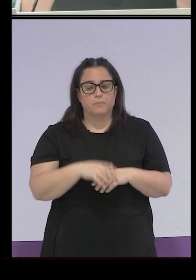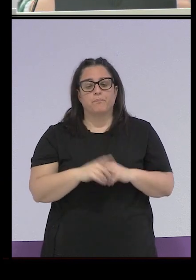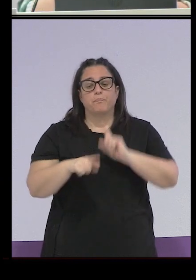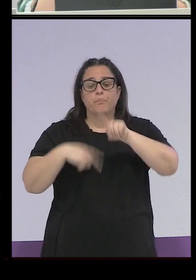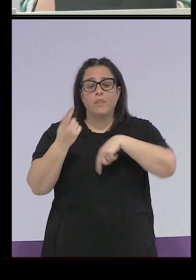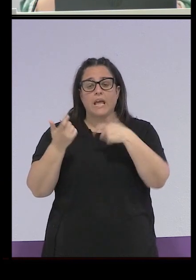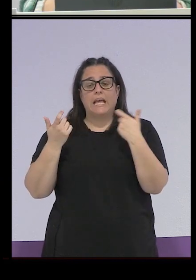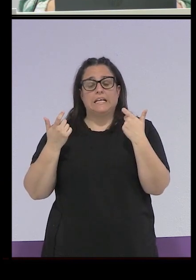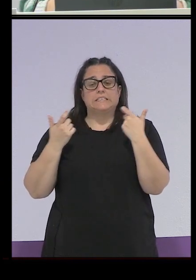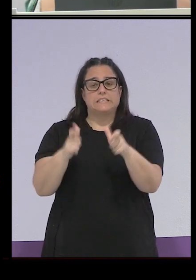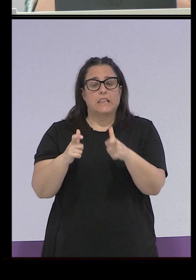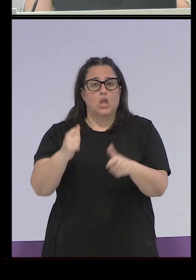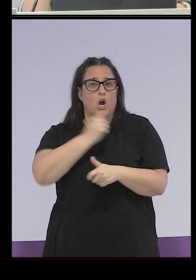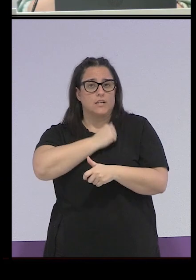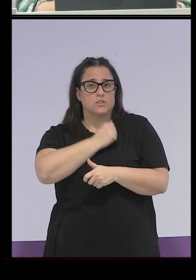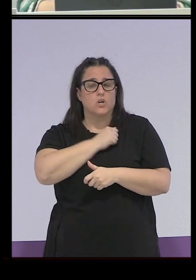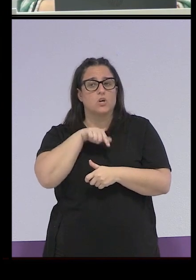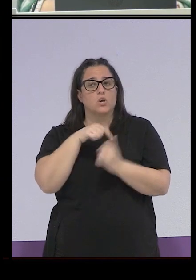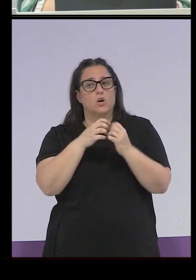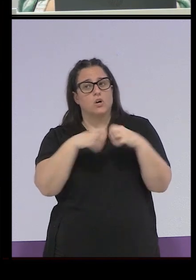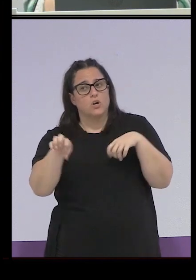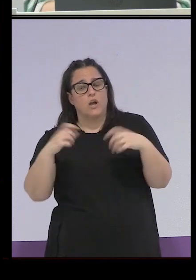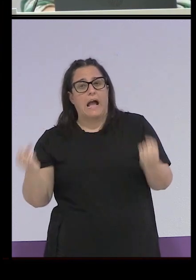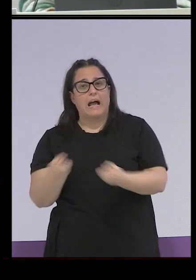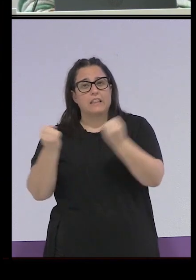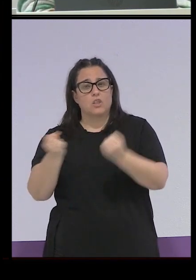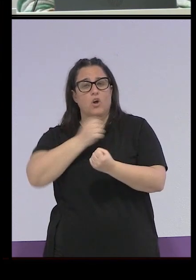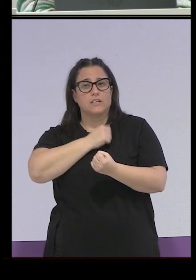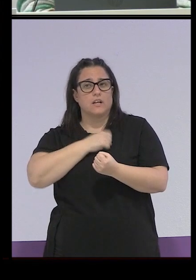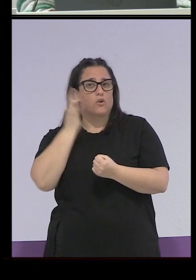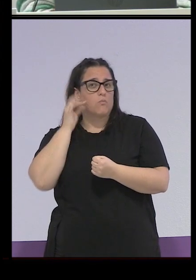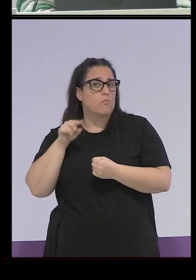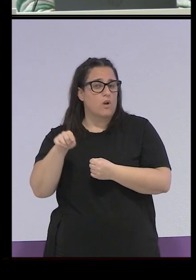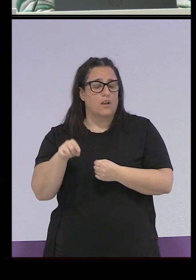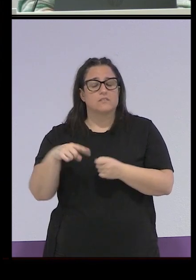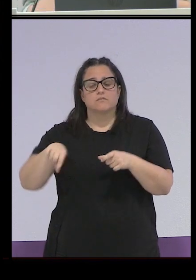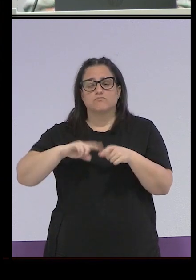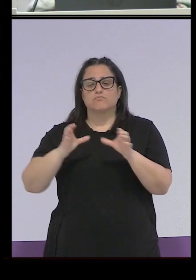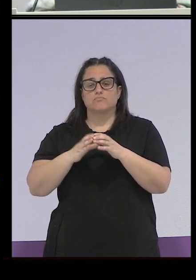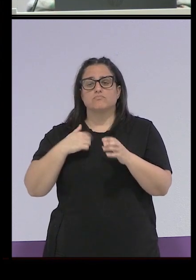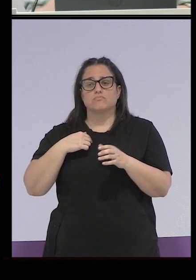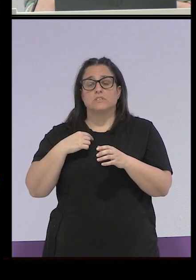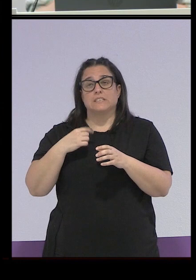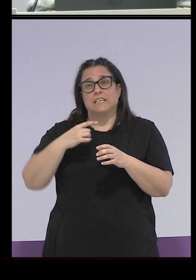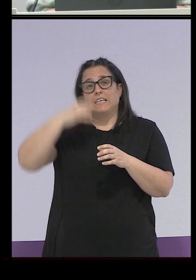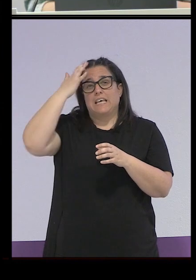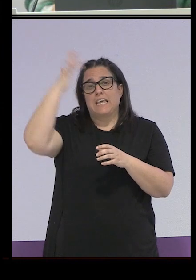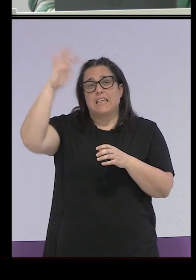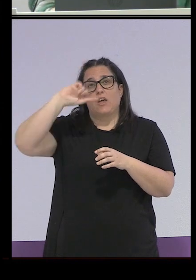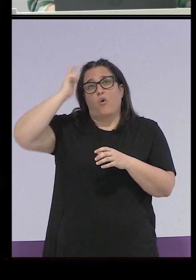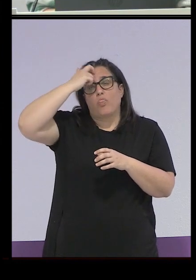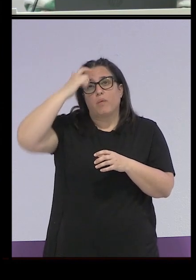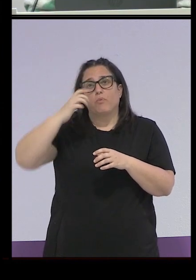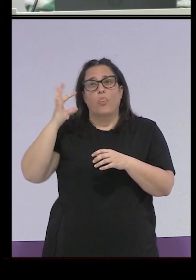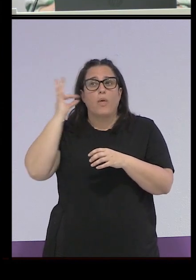Católica, que tenía la rama de mujeres de Acción Católica, que compartían con ellas el ideal de mujer, pero sí que es cierto que entre la